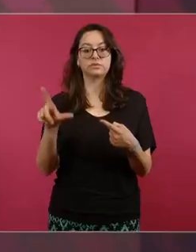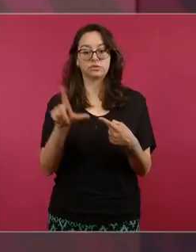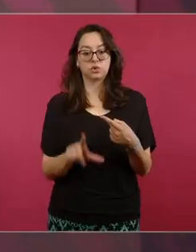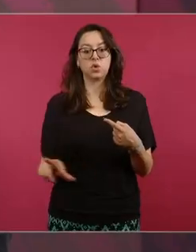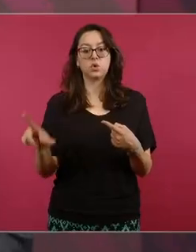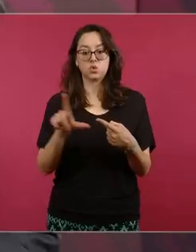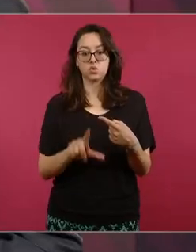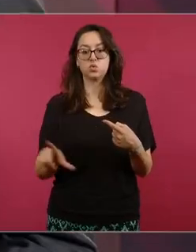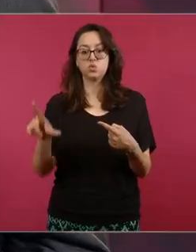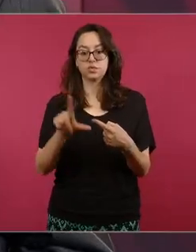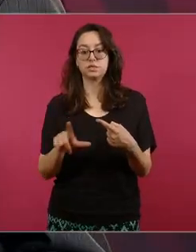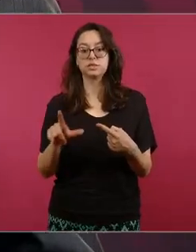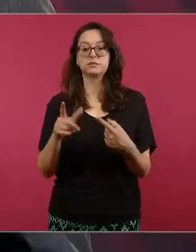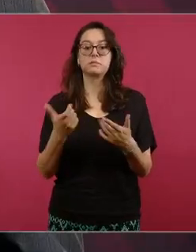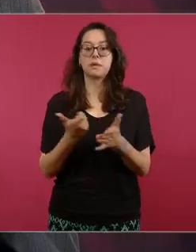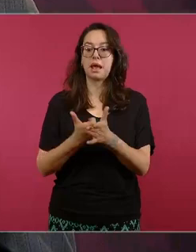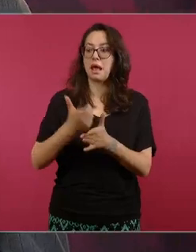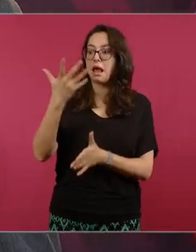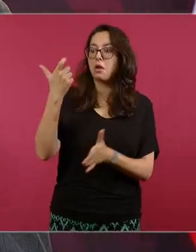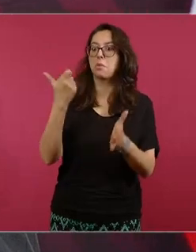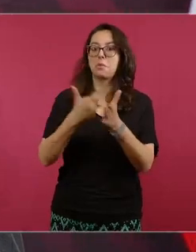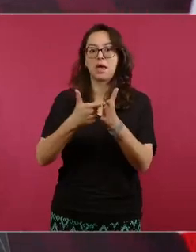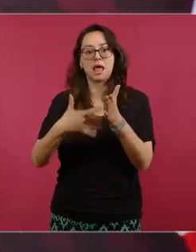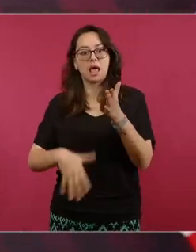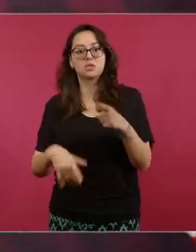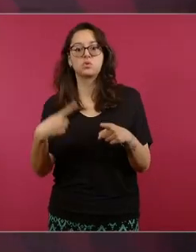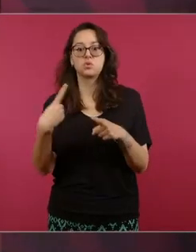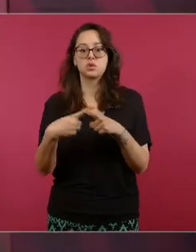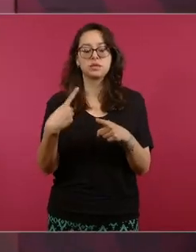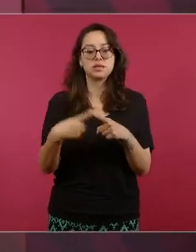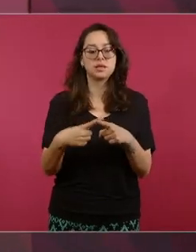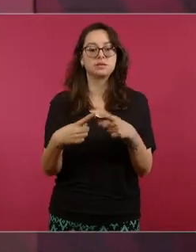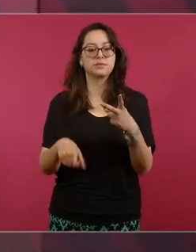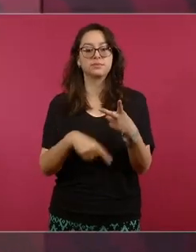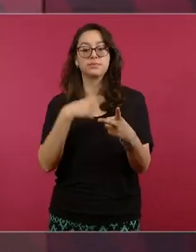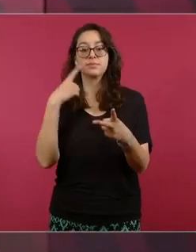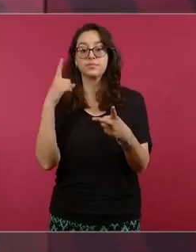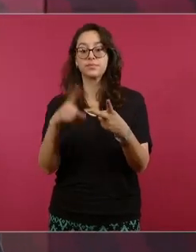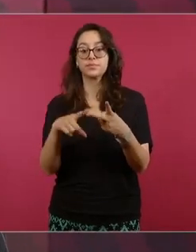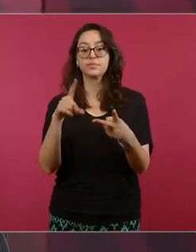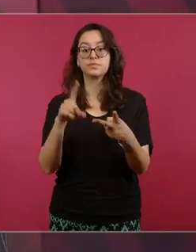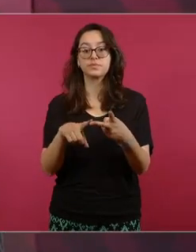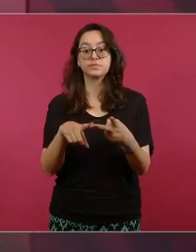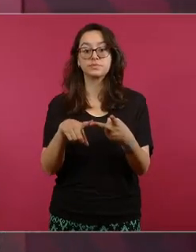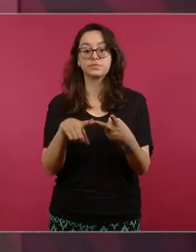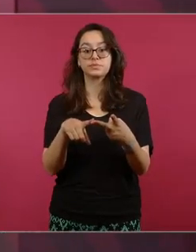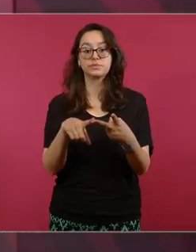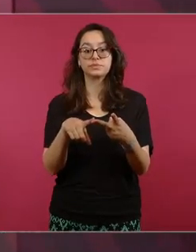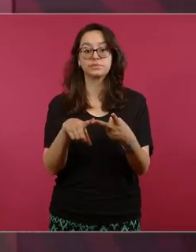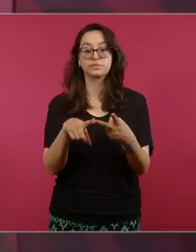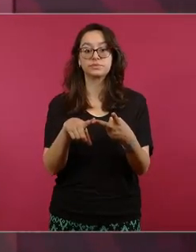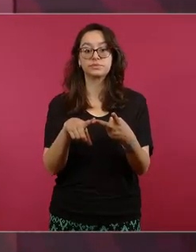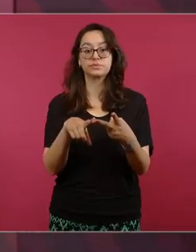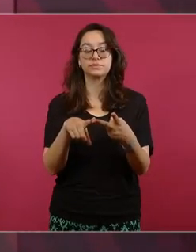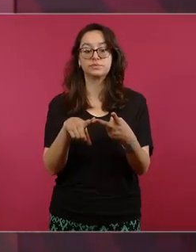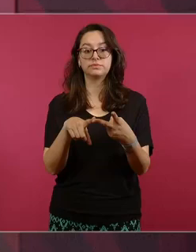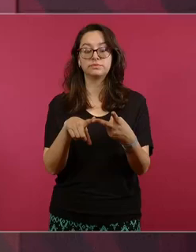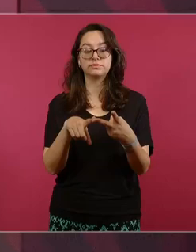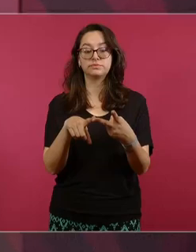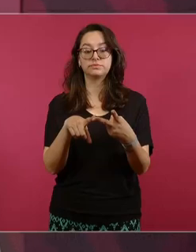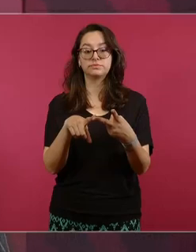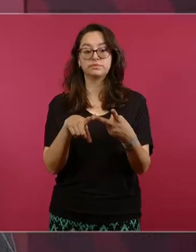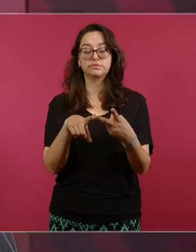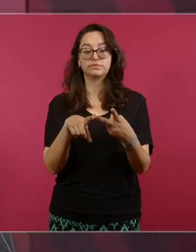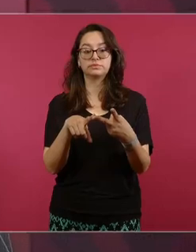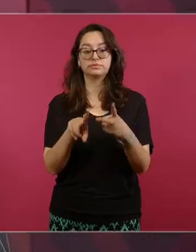quién es quién en los precios. El segundo tema es un informe sobre la reconstrucción